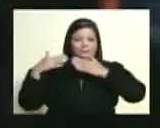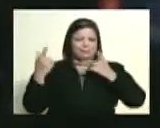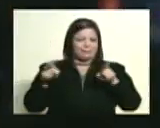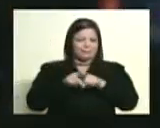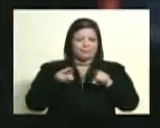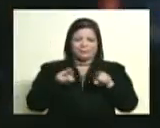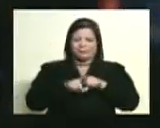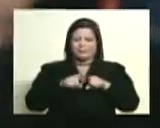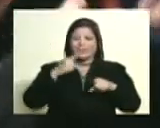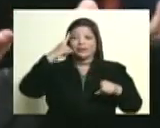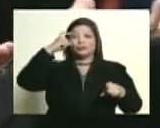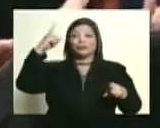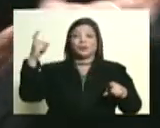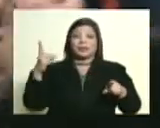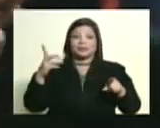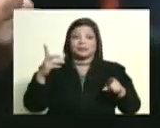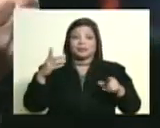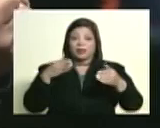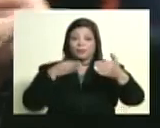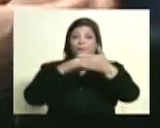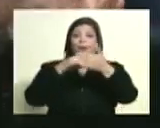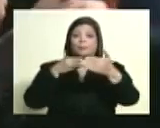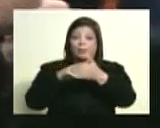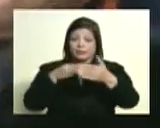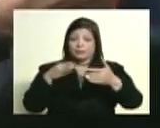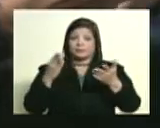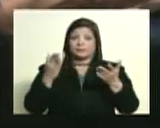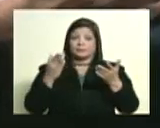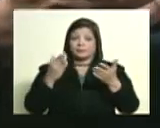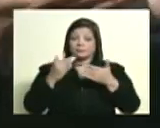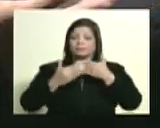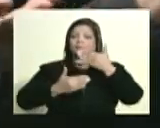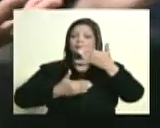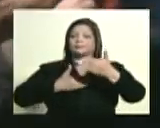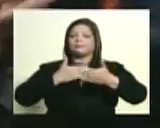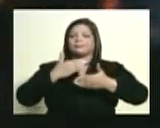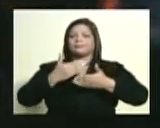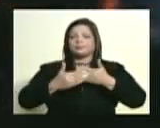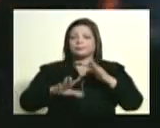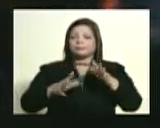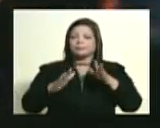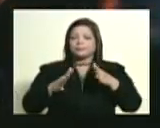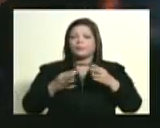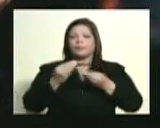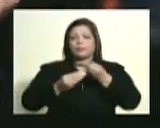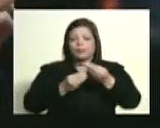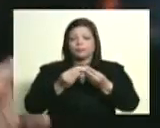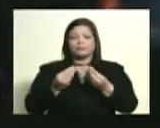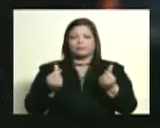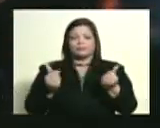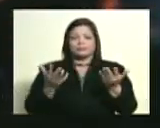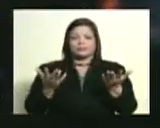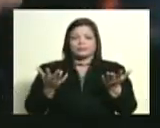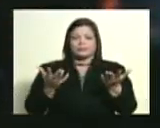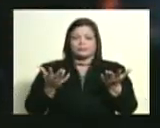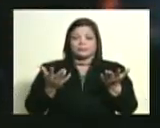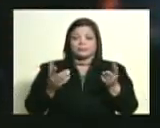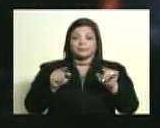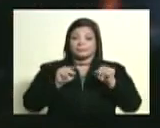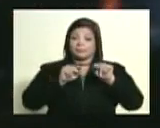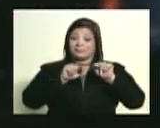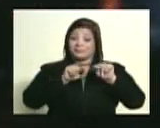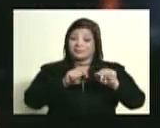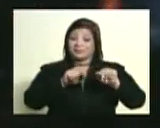concreción del sueño de Bolívar, que había obstáculos, que había problemas, pero que se había logrado materializar. Eso